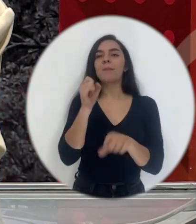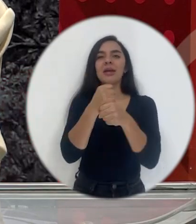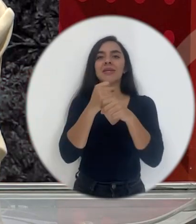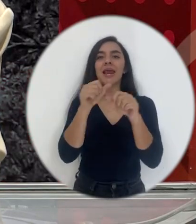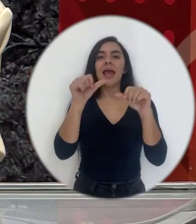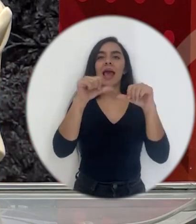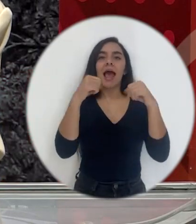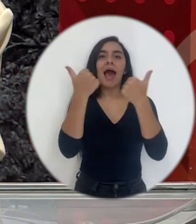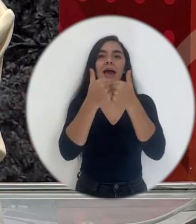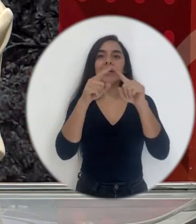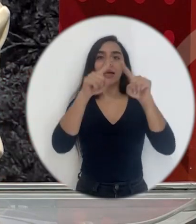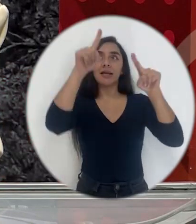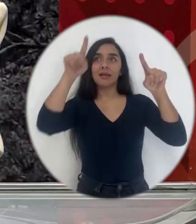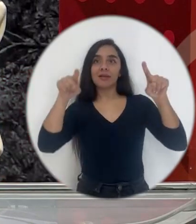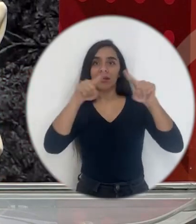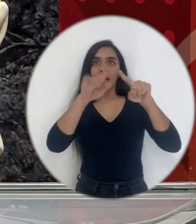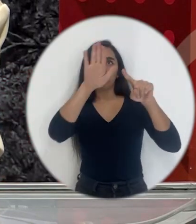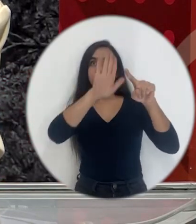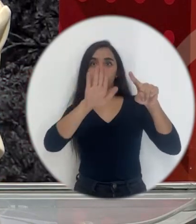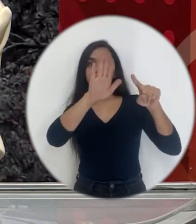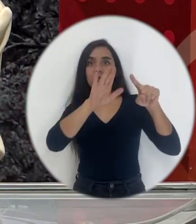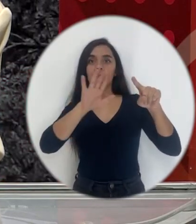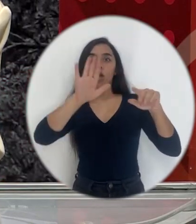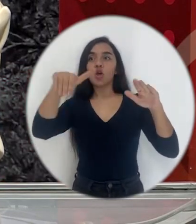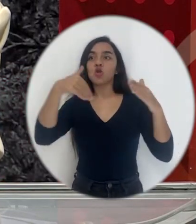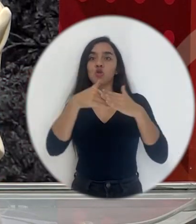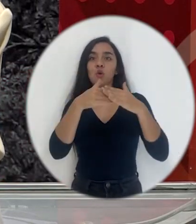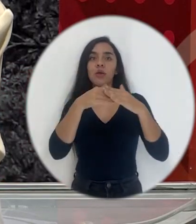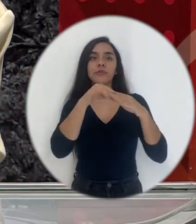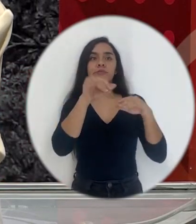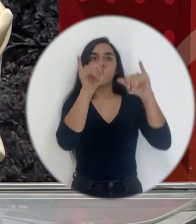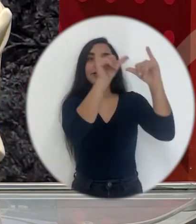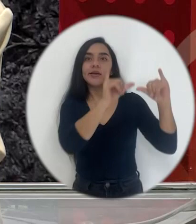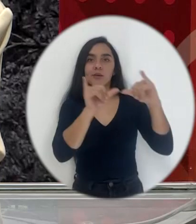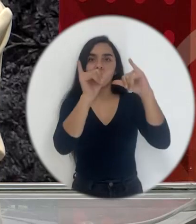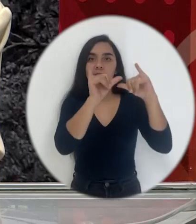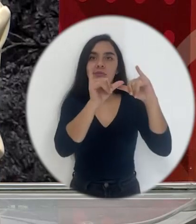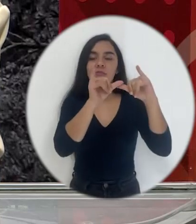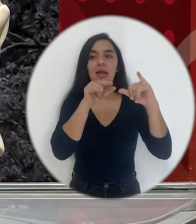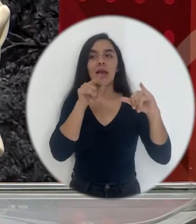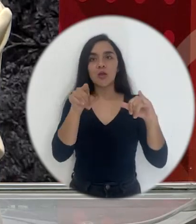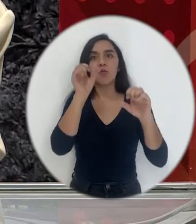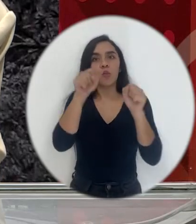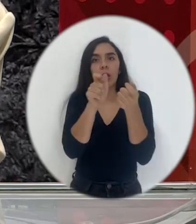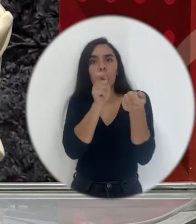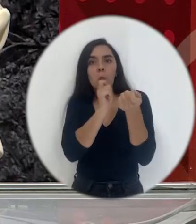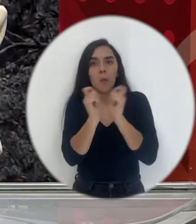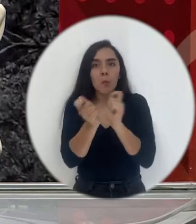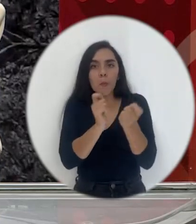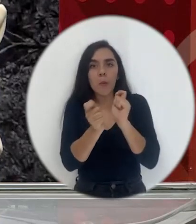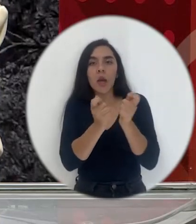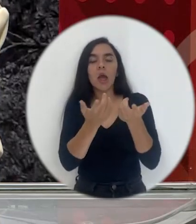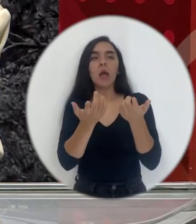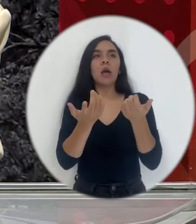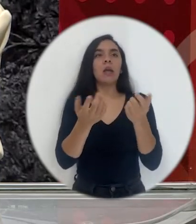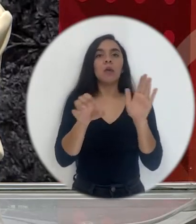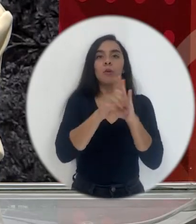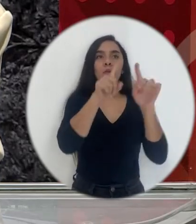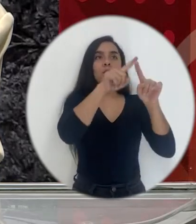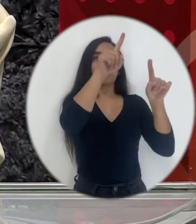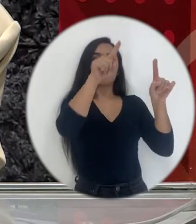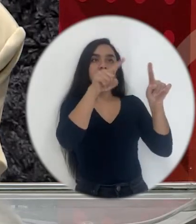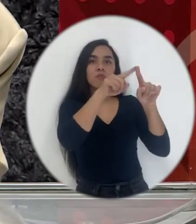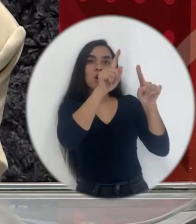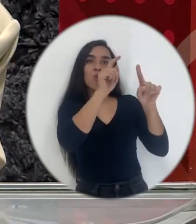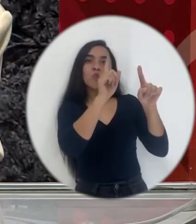Entonces, solo calculamos áreas y le damos todas las figuritas con todas las medidas iguales, en la misma unidad. Y eso lo podemos variar un poquito, ¿verdad? Cambiamos